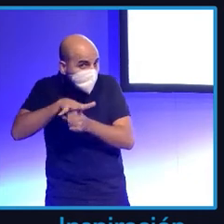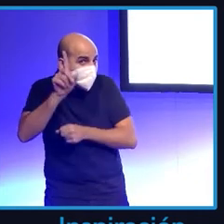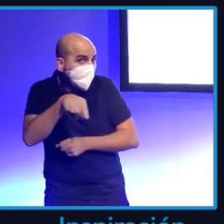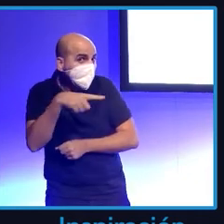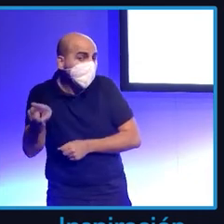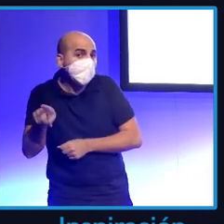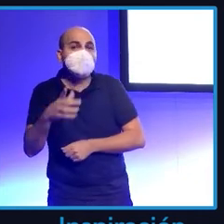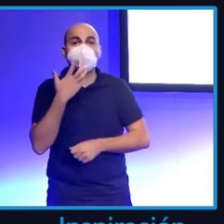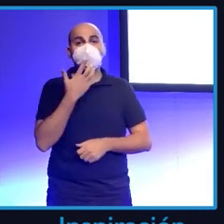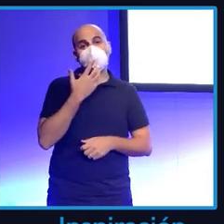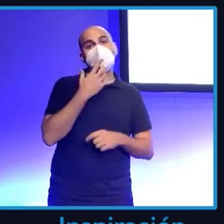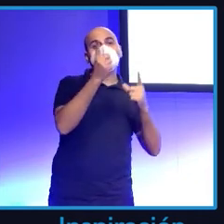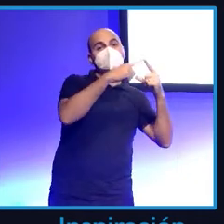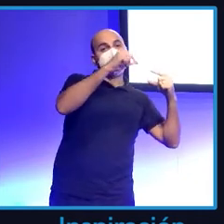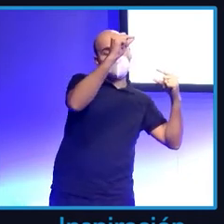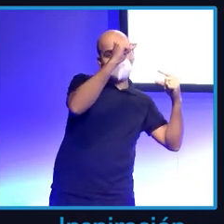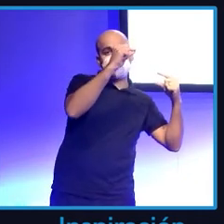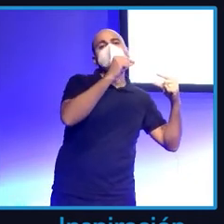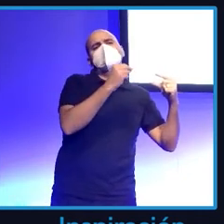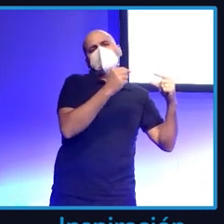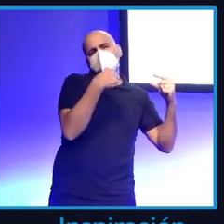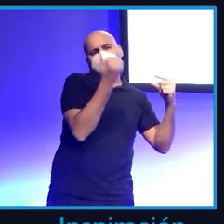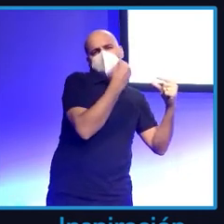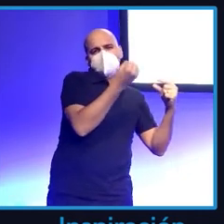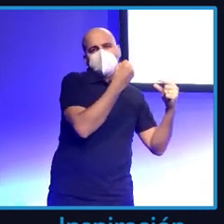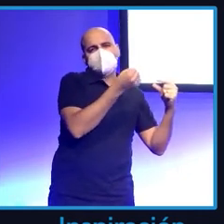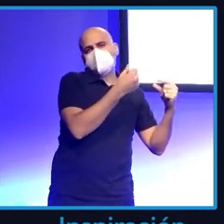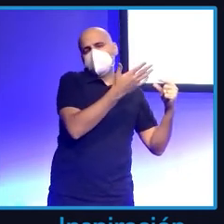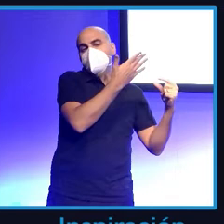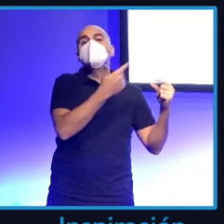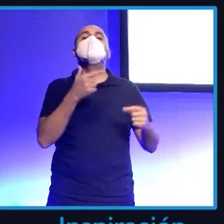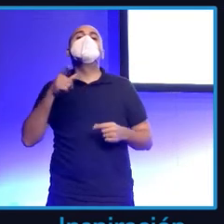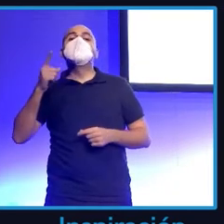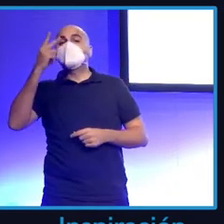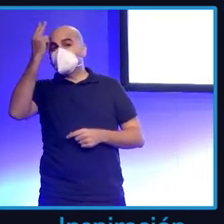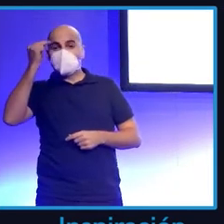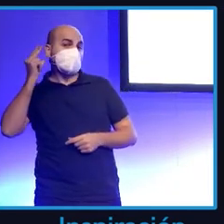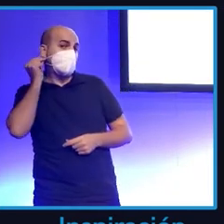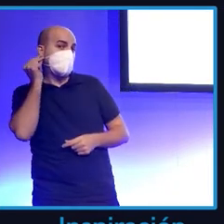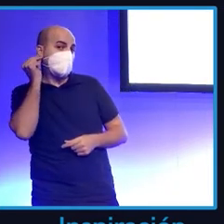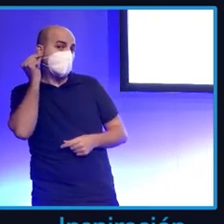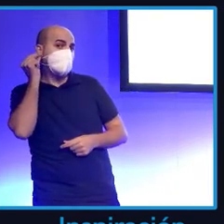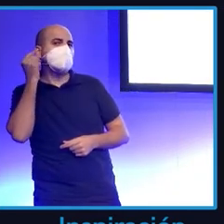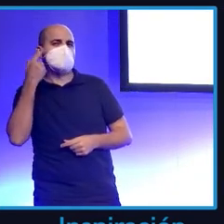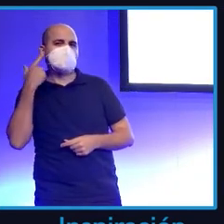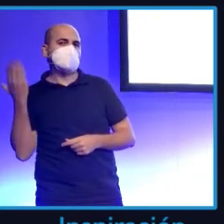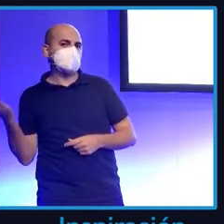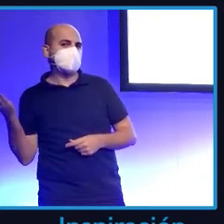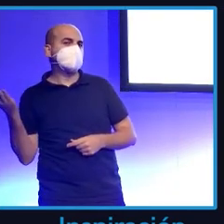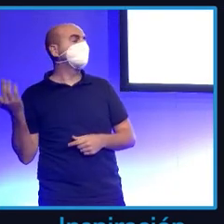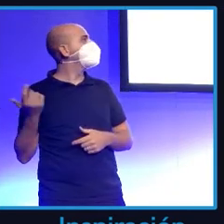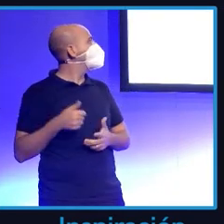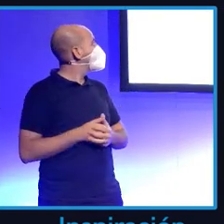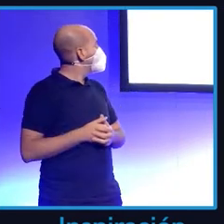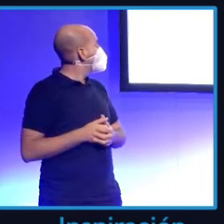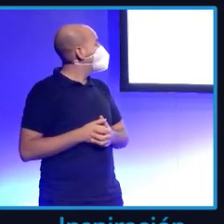Ronaldo con 349.000. ¿Con 175 millones de seguidores necesitas a alguien? Pues sí, necesita a